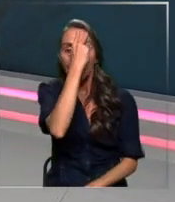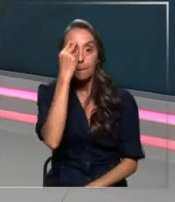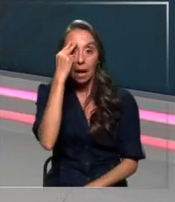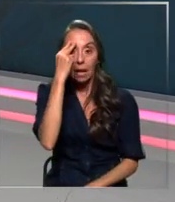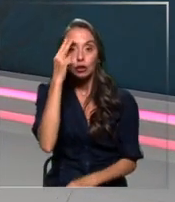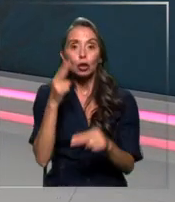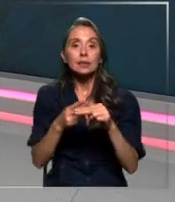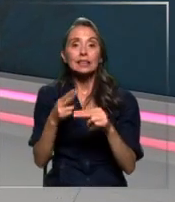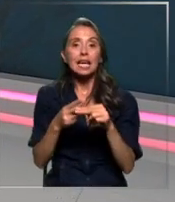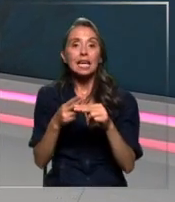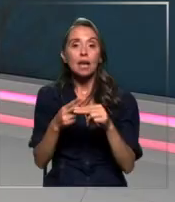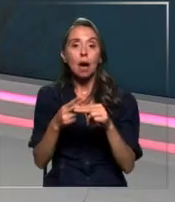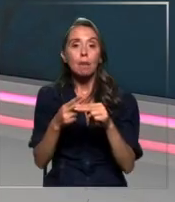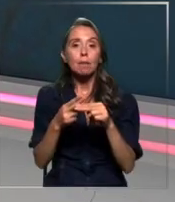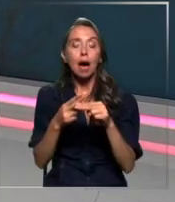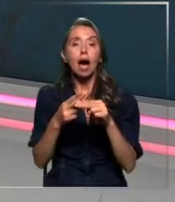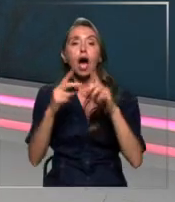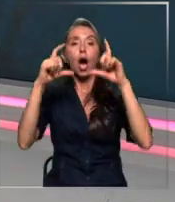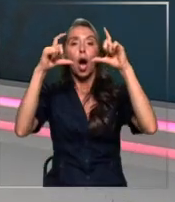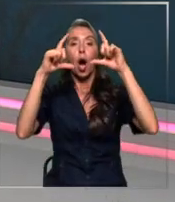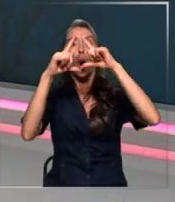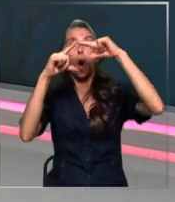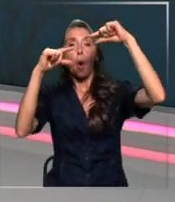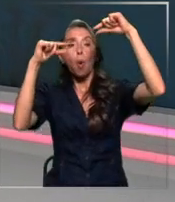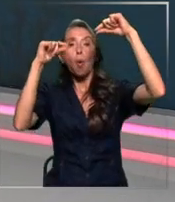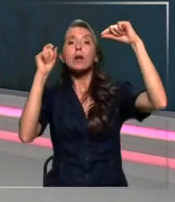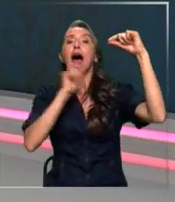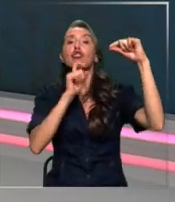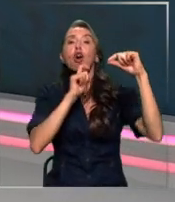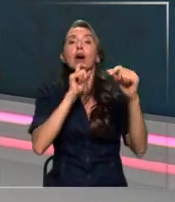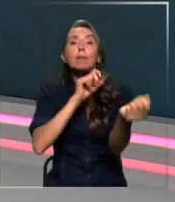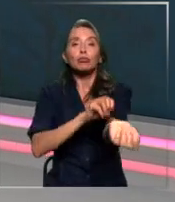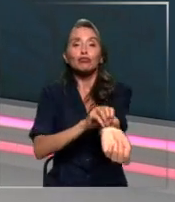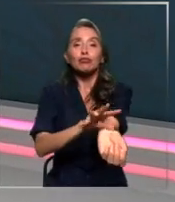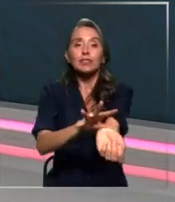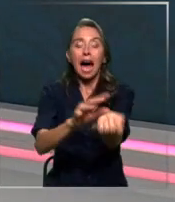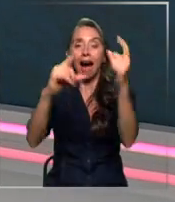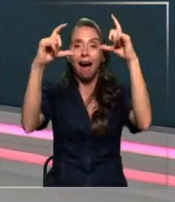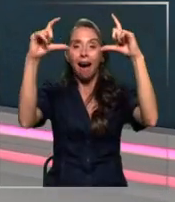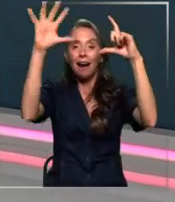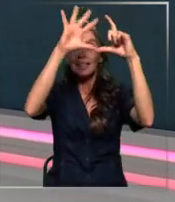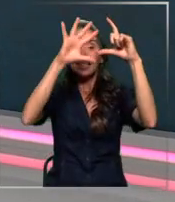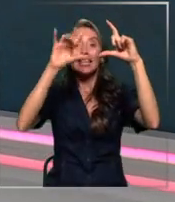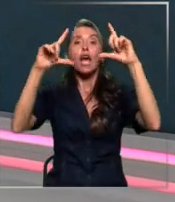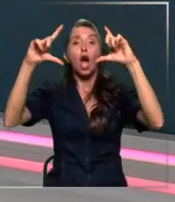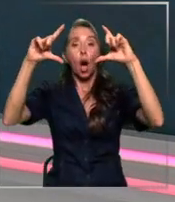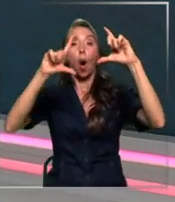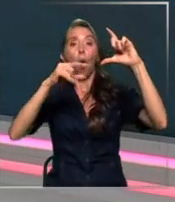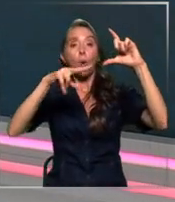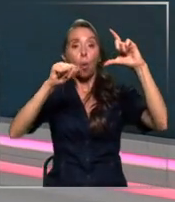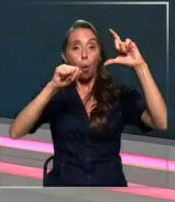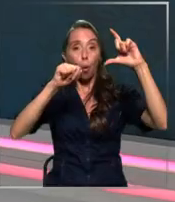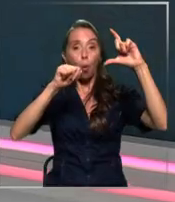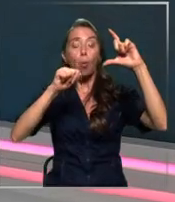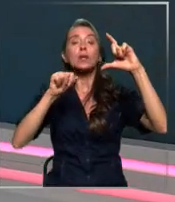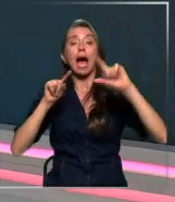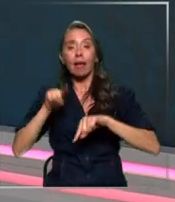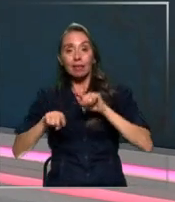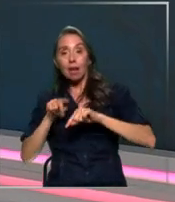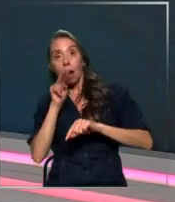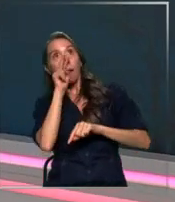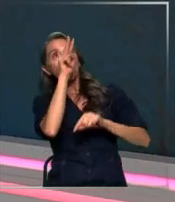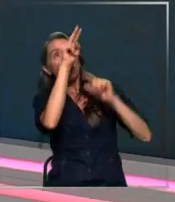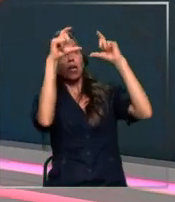Se le conoce popularmente como la luna de sangre. Y se le llama así justamente porque el satélite se va a ver de un color